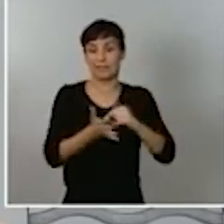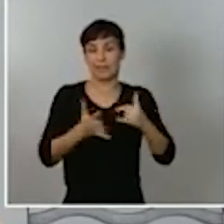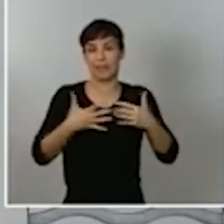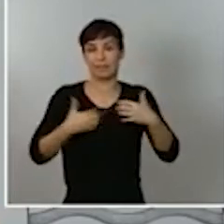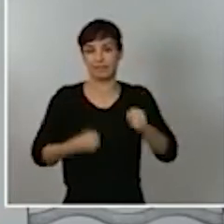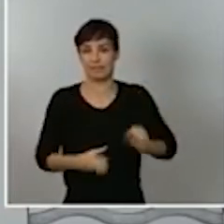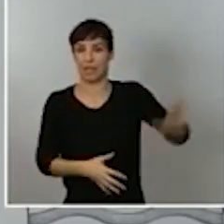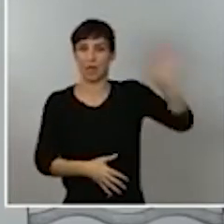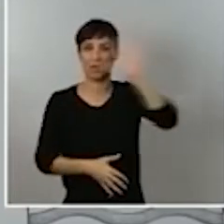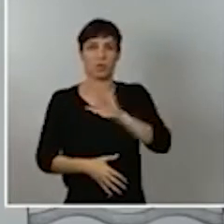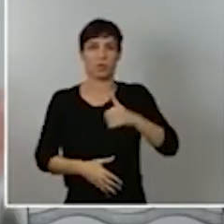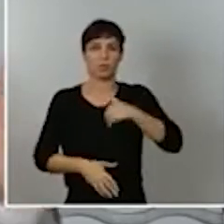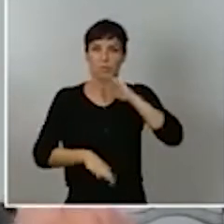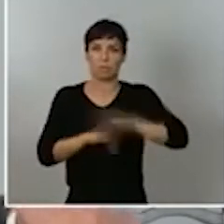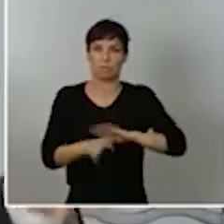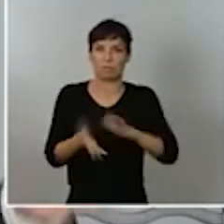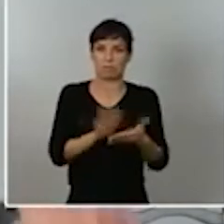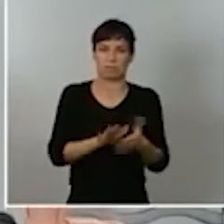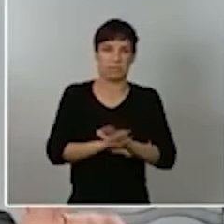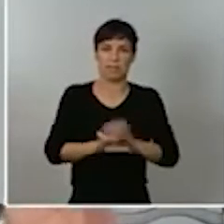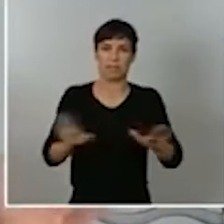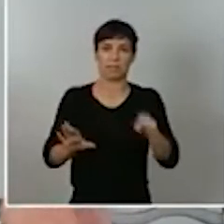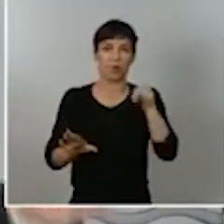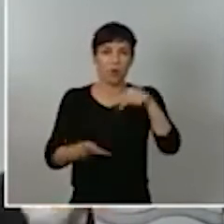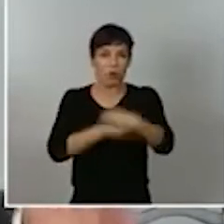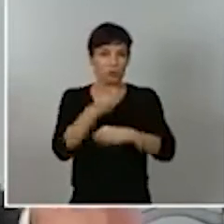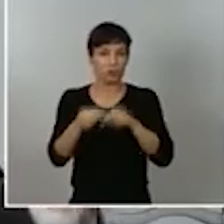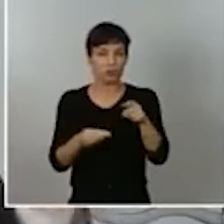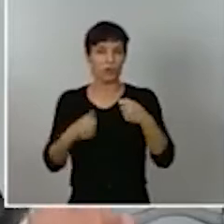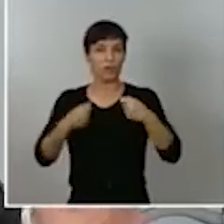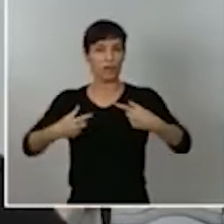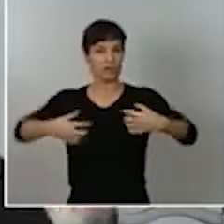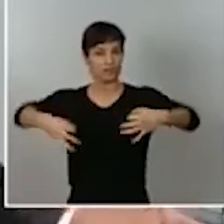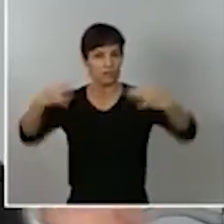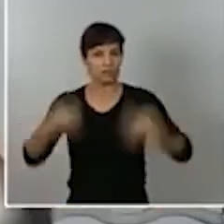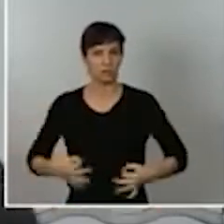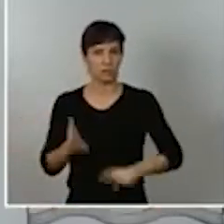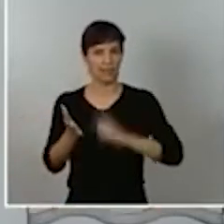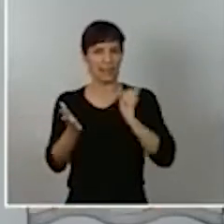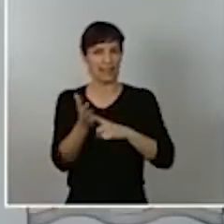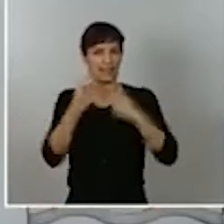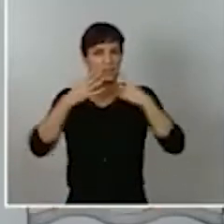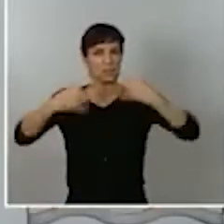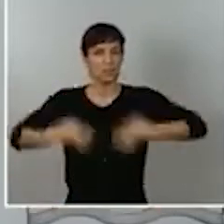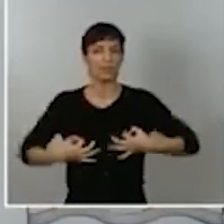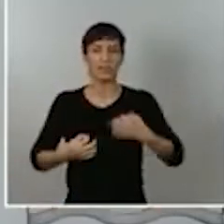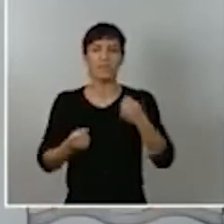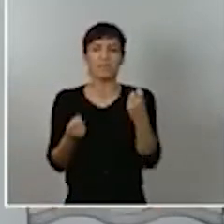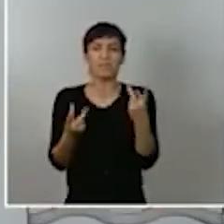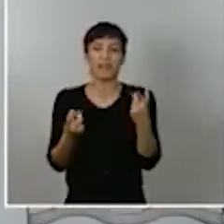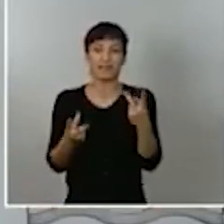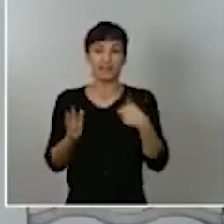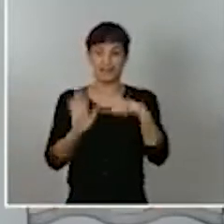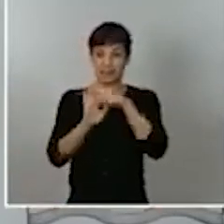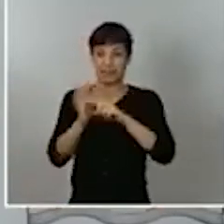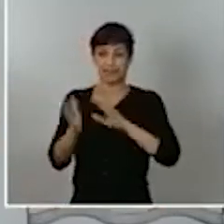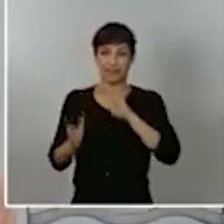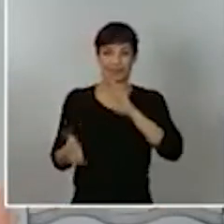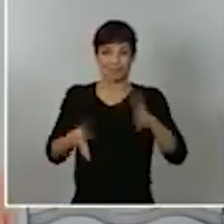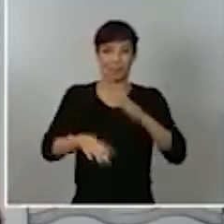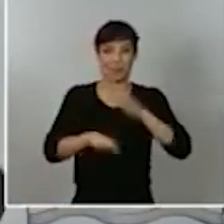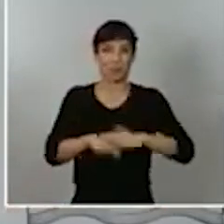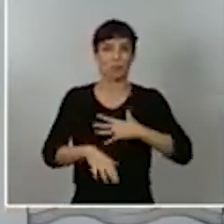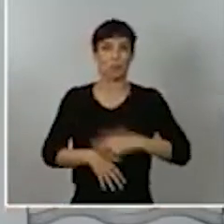hecho hoy proporcionar un marco de seguridad un marco legal de seguridad para que estas medidas se puedan adoptar sin entrar en disquisiciones